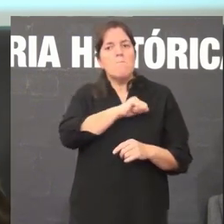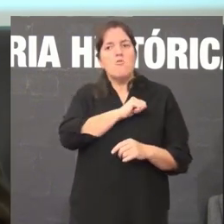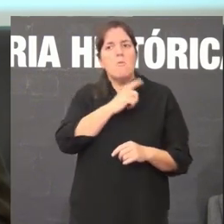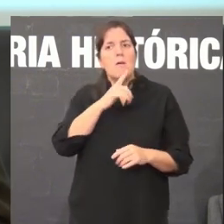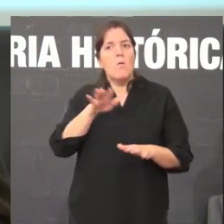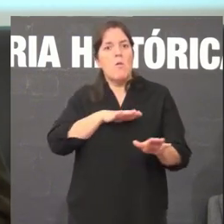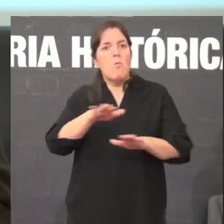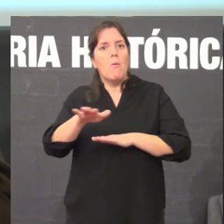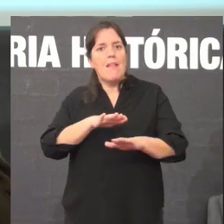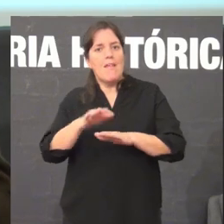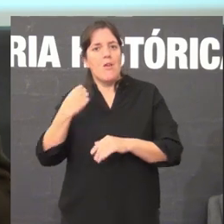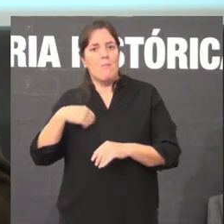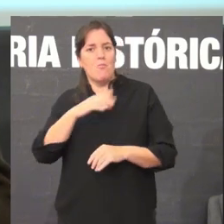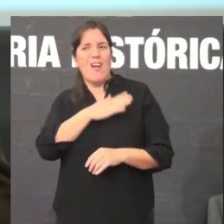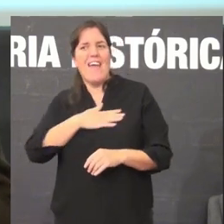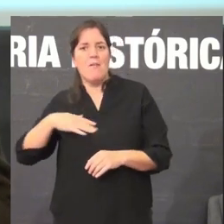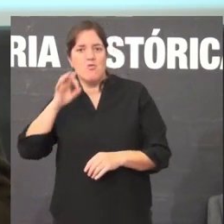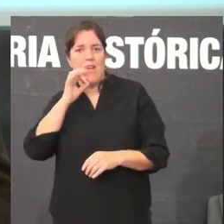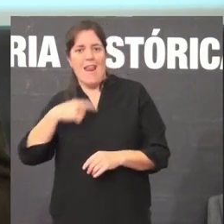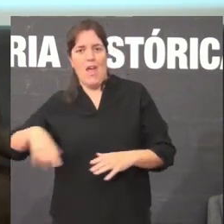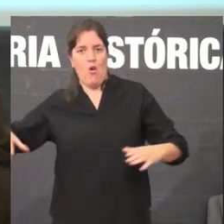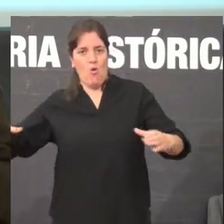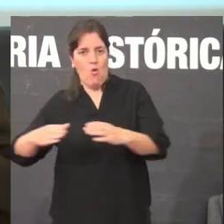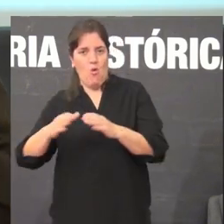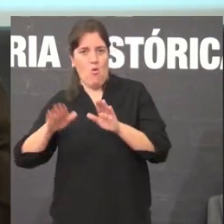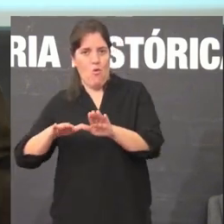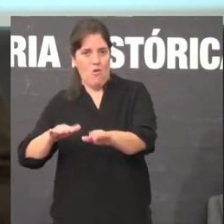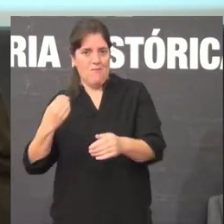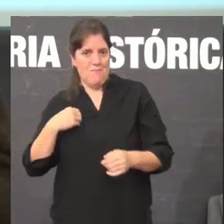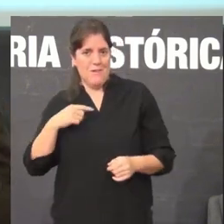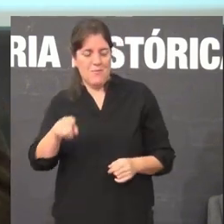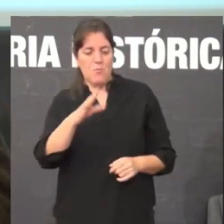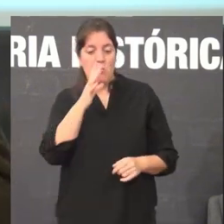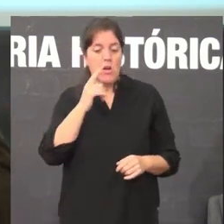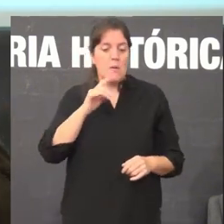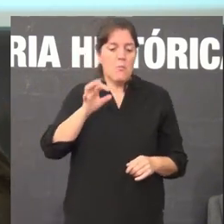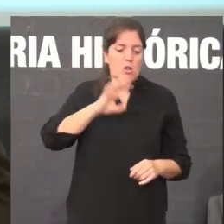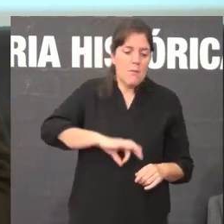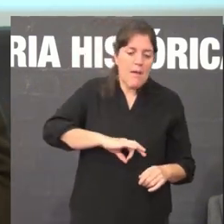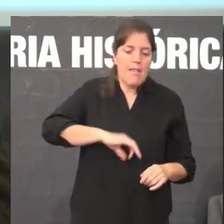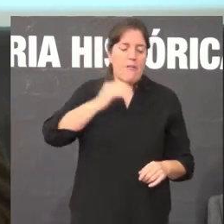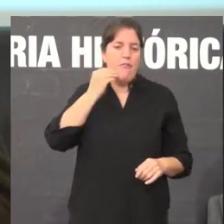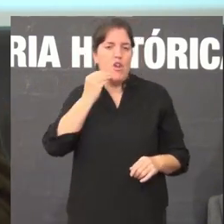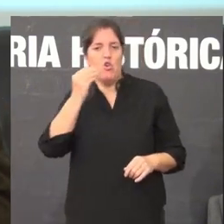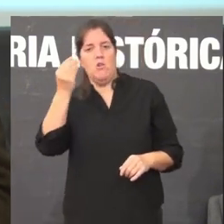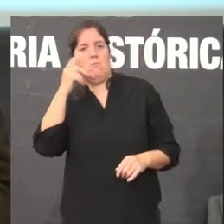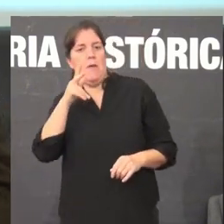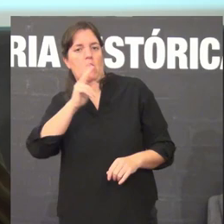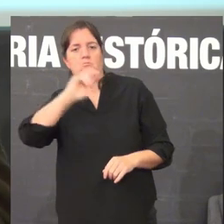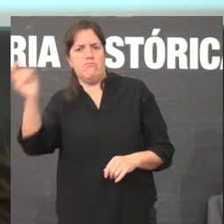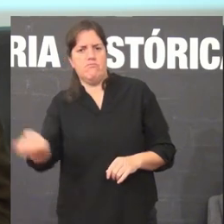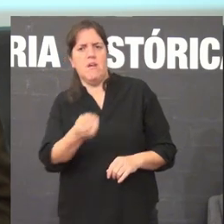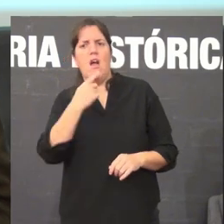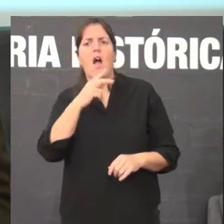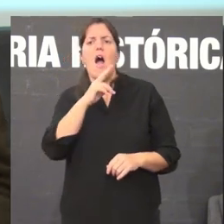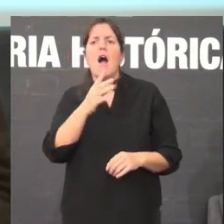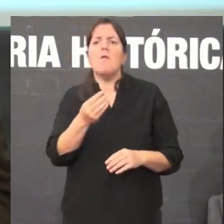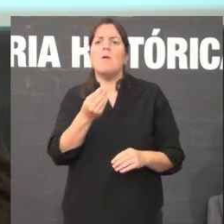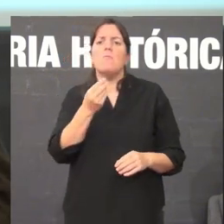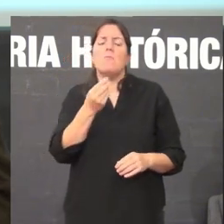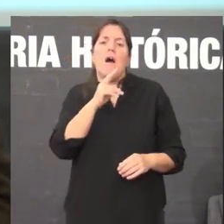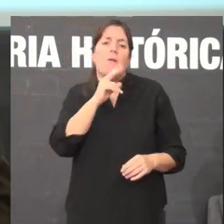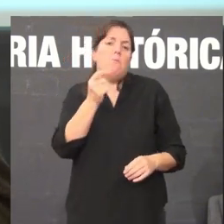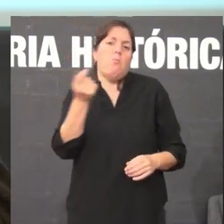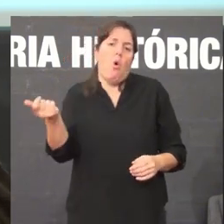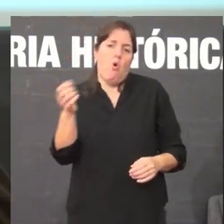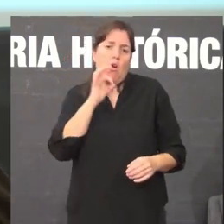movilización porque a súa lógica era Pontevedra Ferrol Vigo etc falase moi pouco Galego portanto